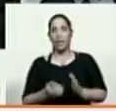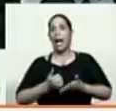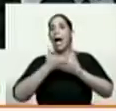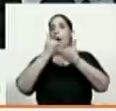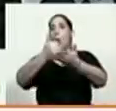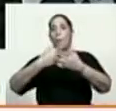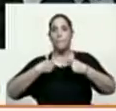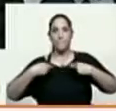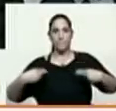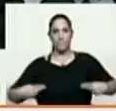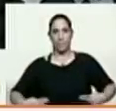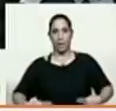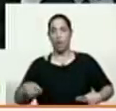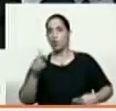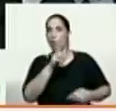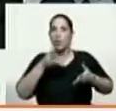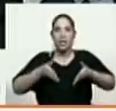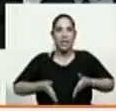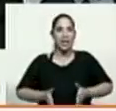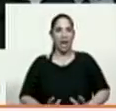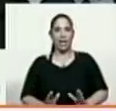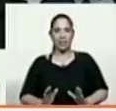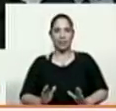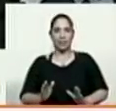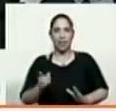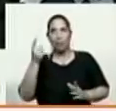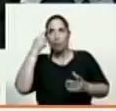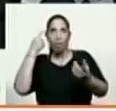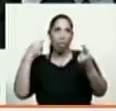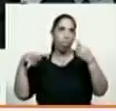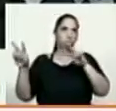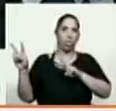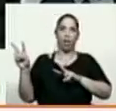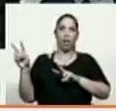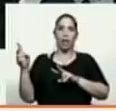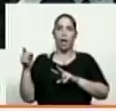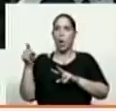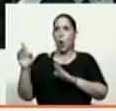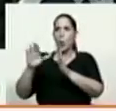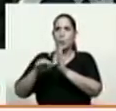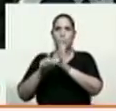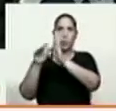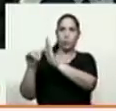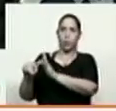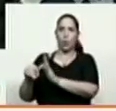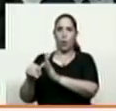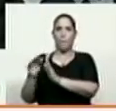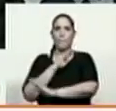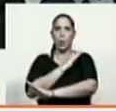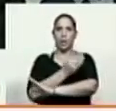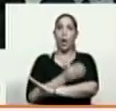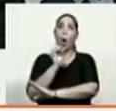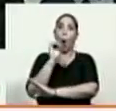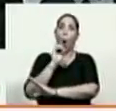humanitarias no nacen por discreción de un usurpador del poder o de un país extranjero que lo apoye